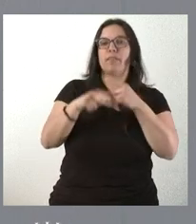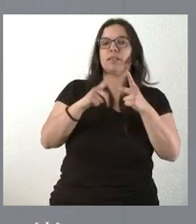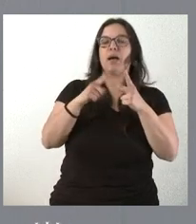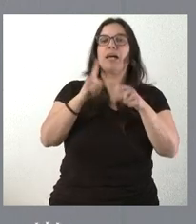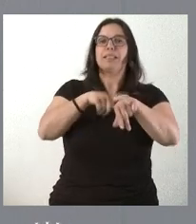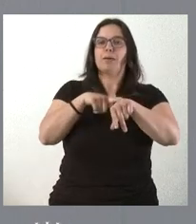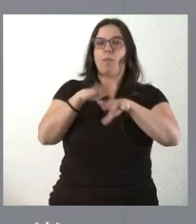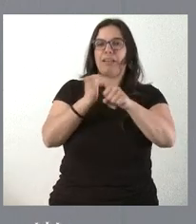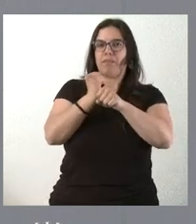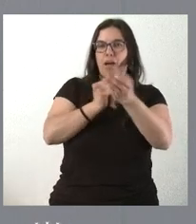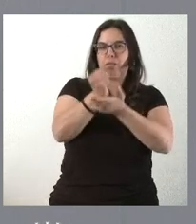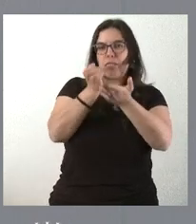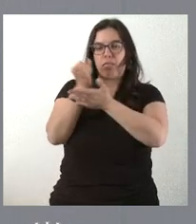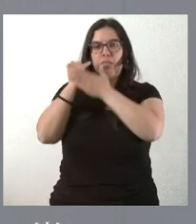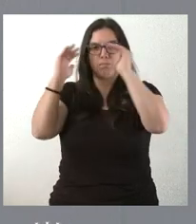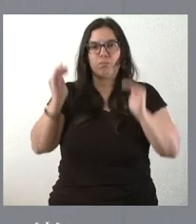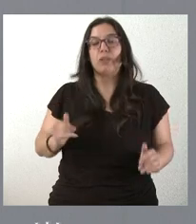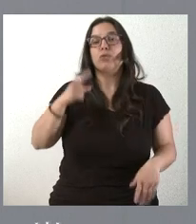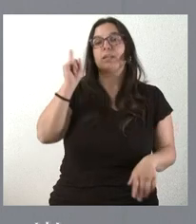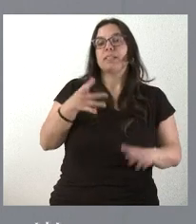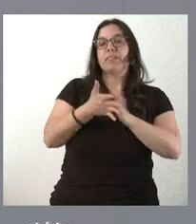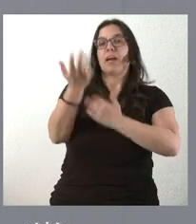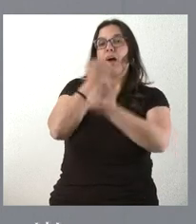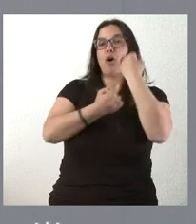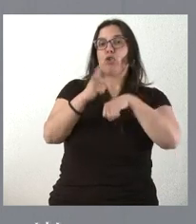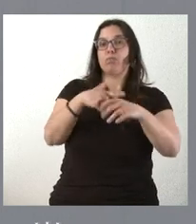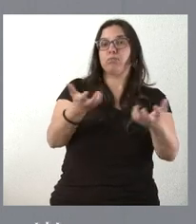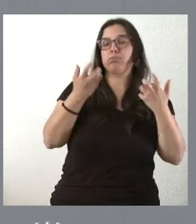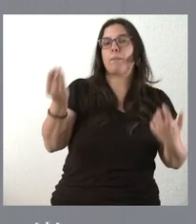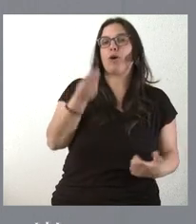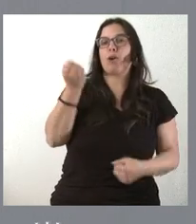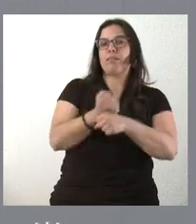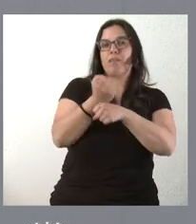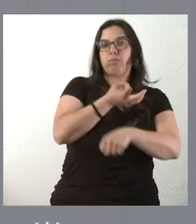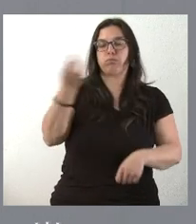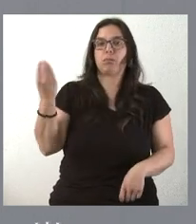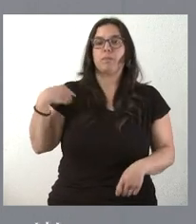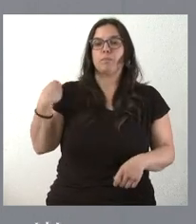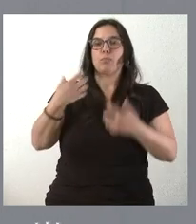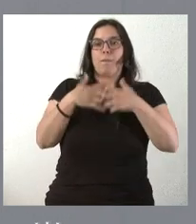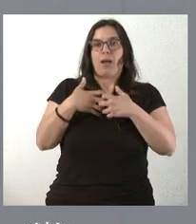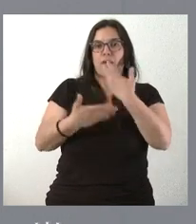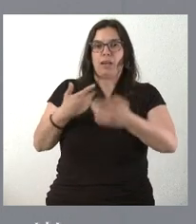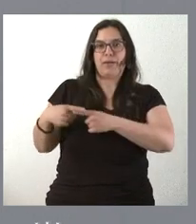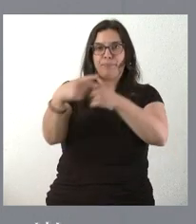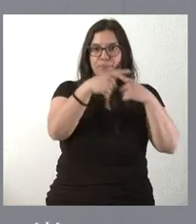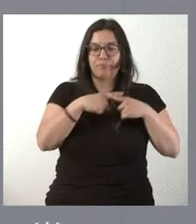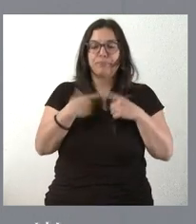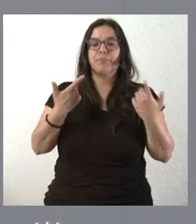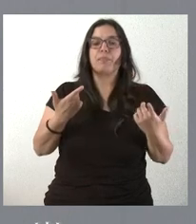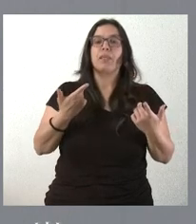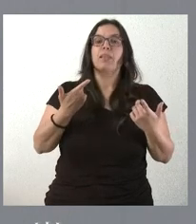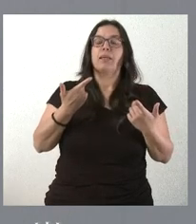y, además, supone un ahorro de tiempo y la mejora de la eficacia y la vida útil de la maquinaria. Al hablar de esta importante